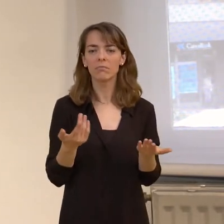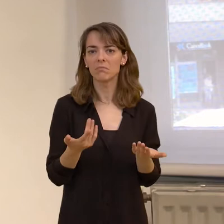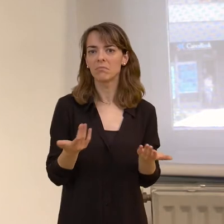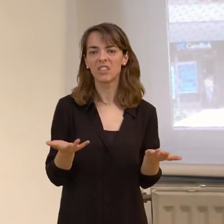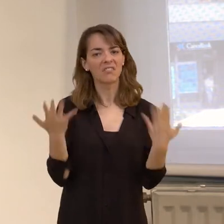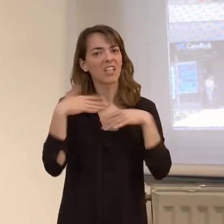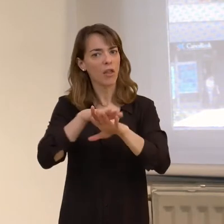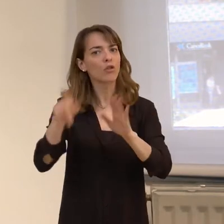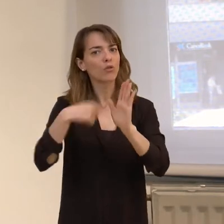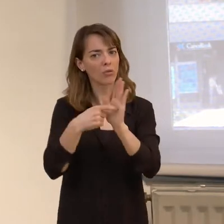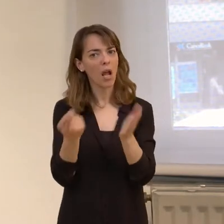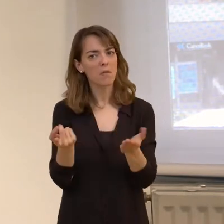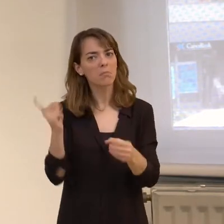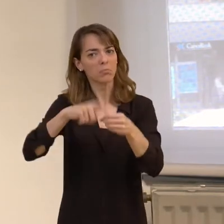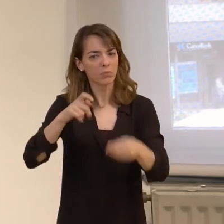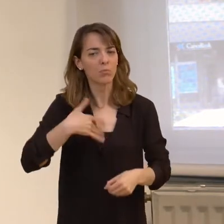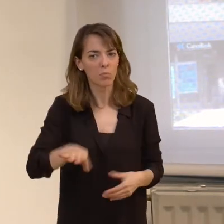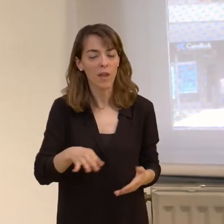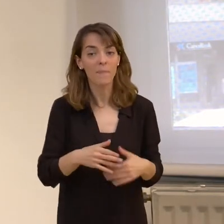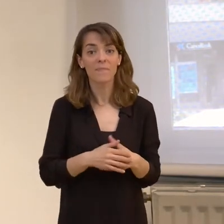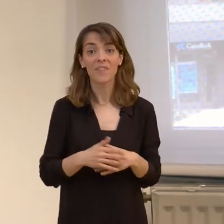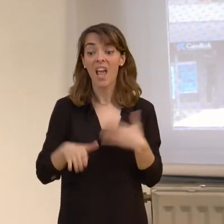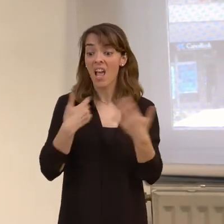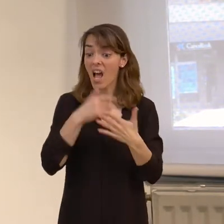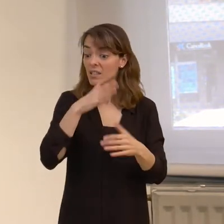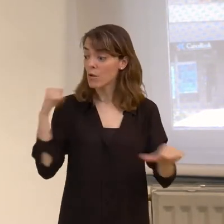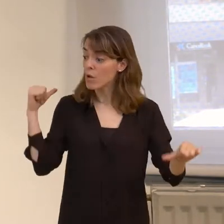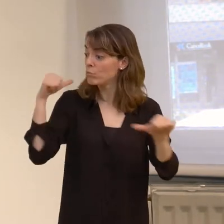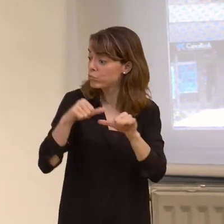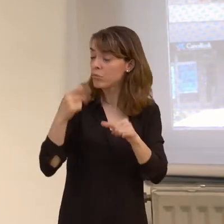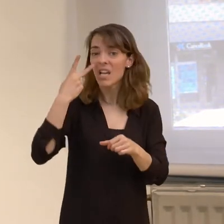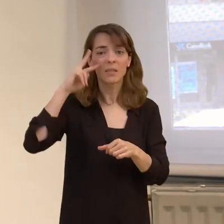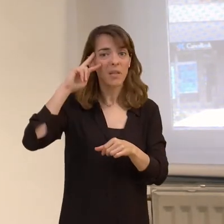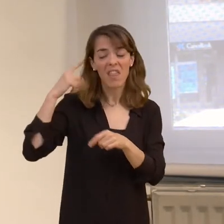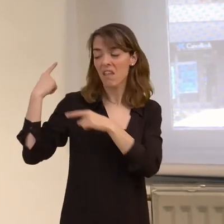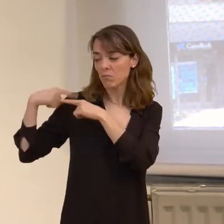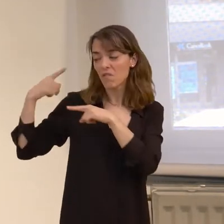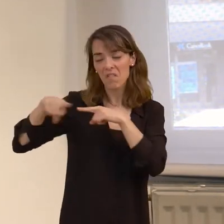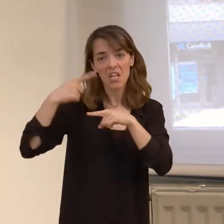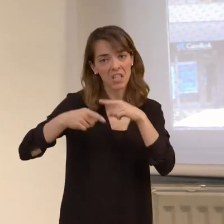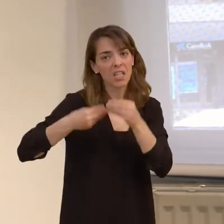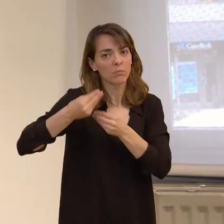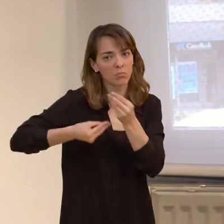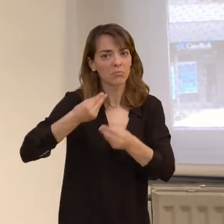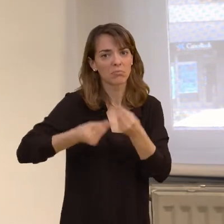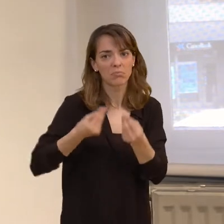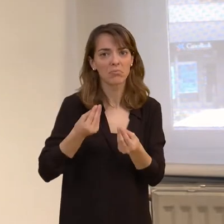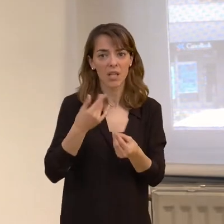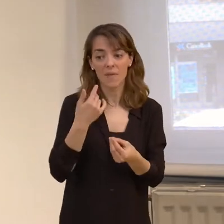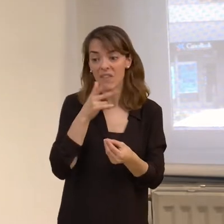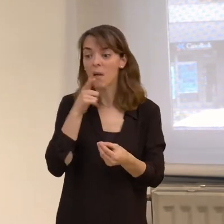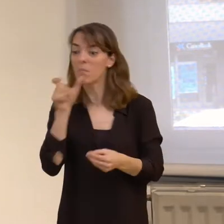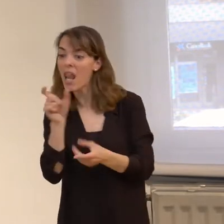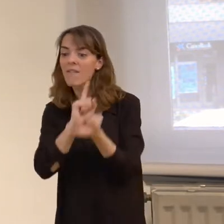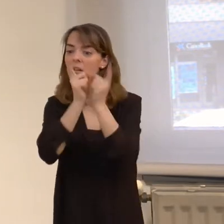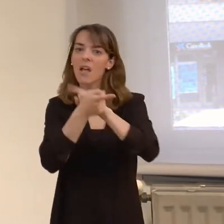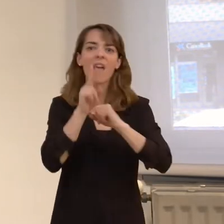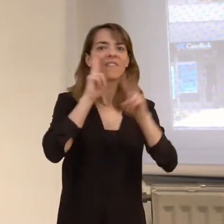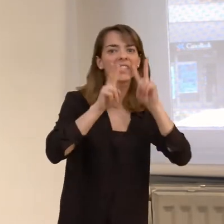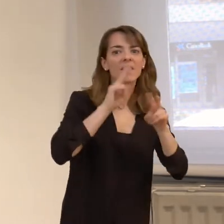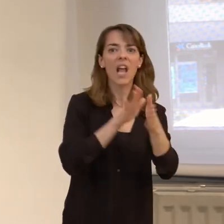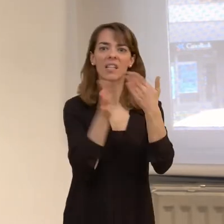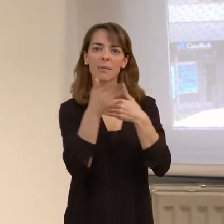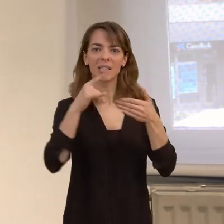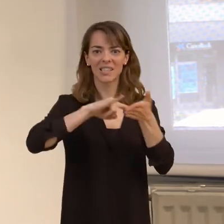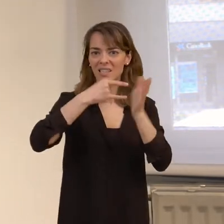integración y así pues hasta se han venido desarrollando distintas experiencias de hacer visible esta palabra a través